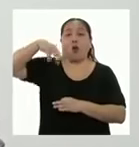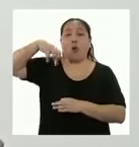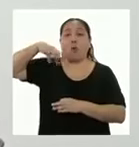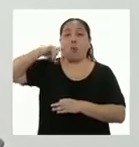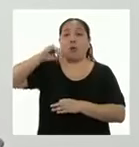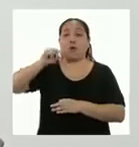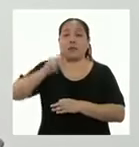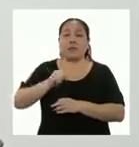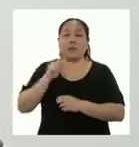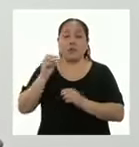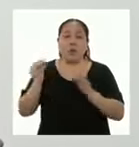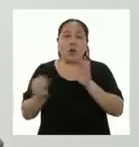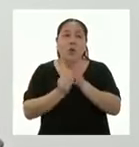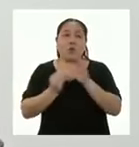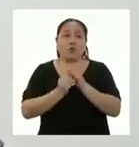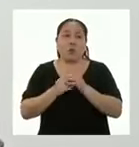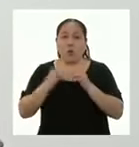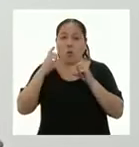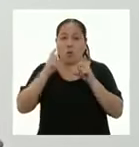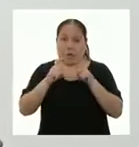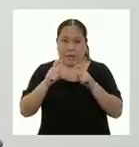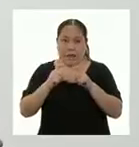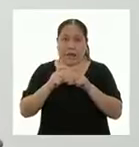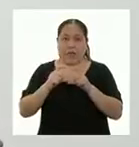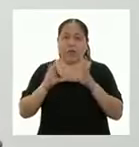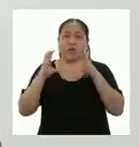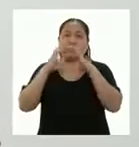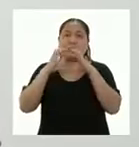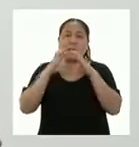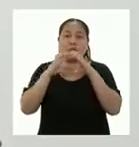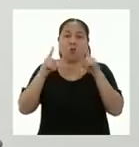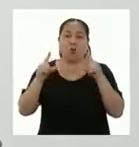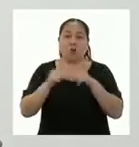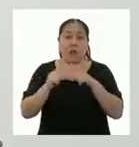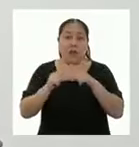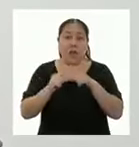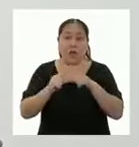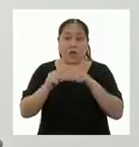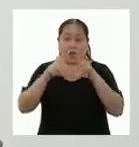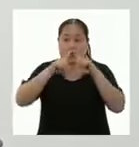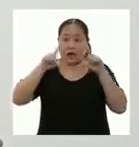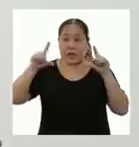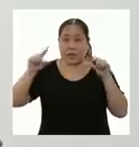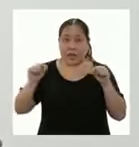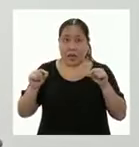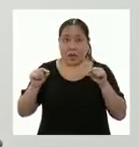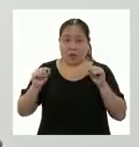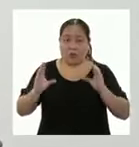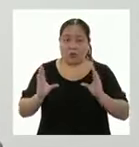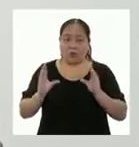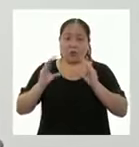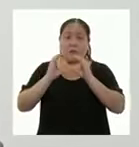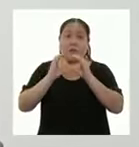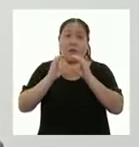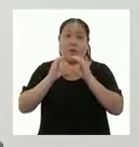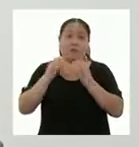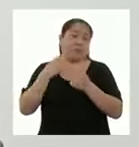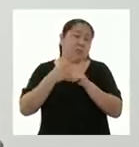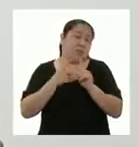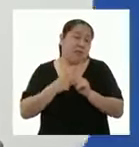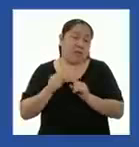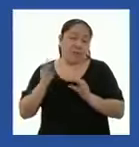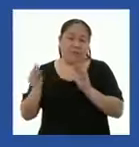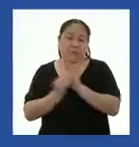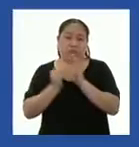círculos, triángulos, rectángulos, trapecios y demás. Volvamos a la pregunta de Esteban. ¿Qué nos